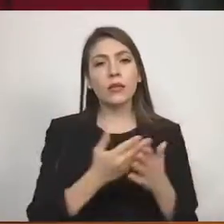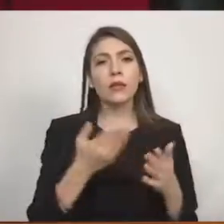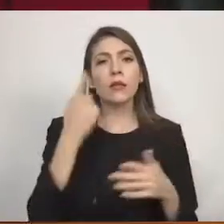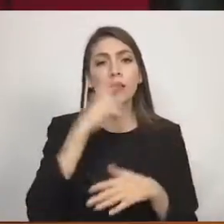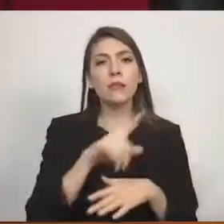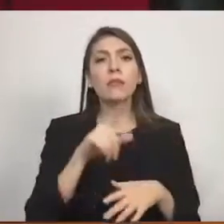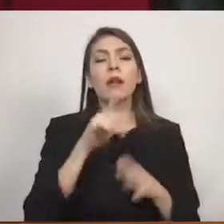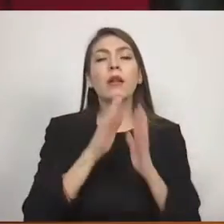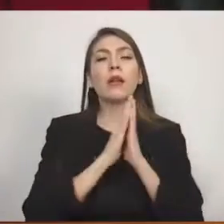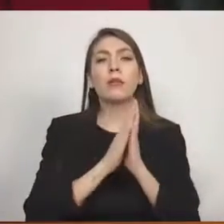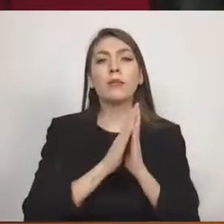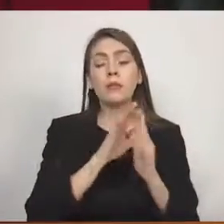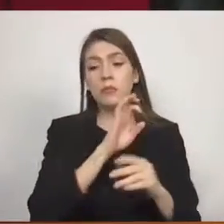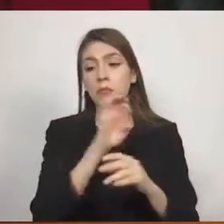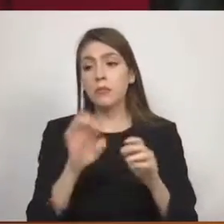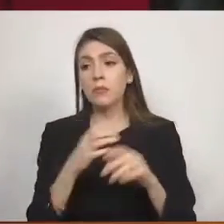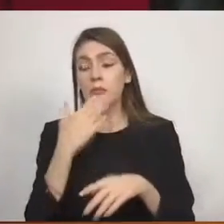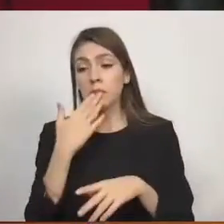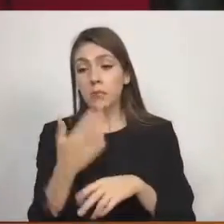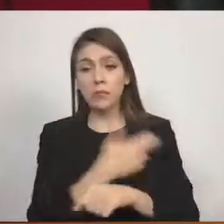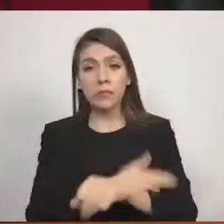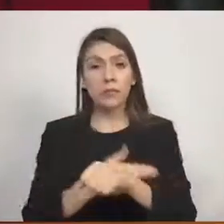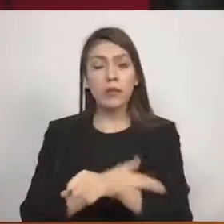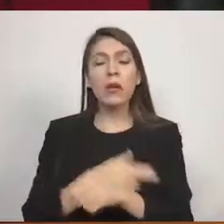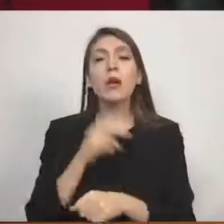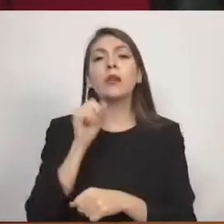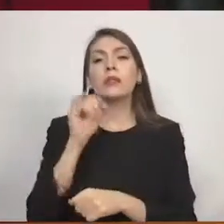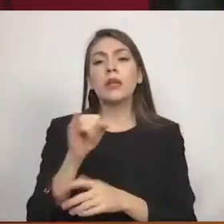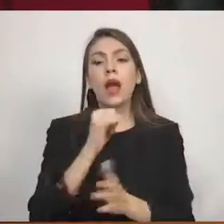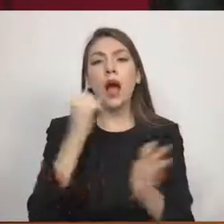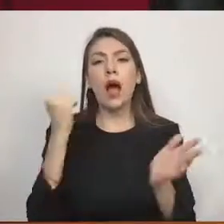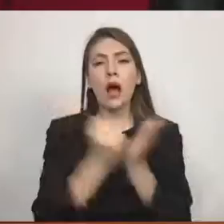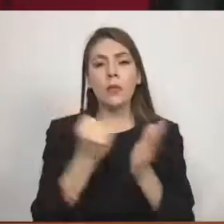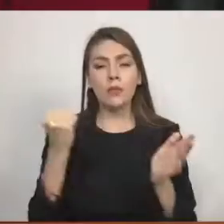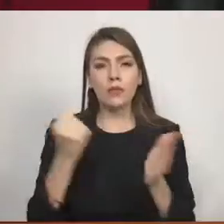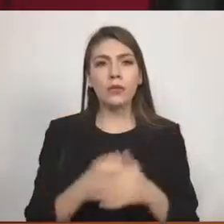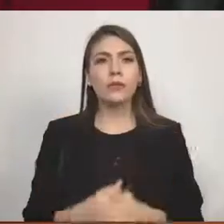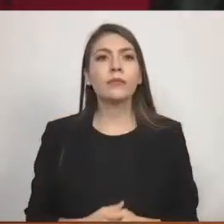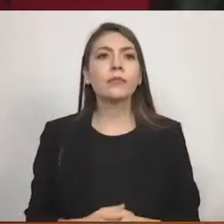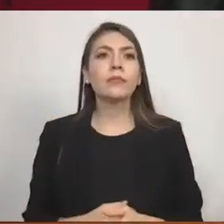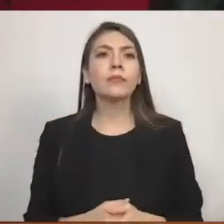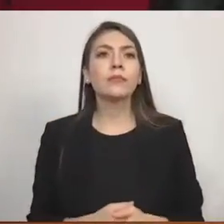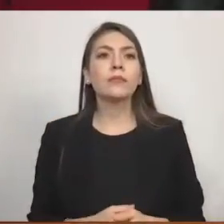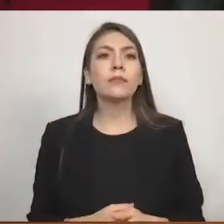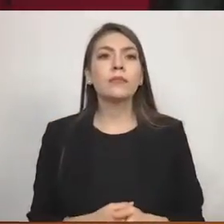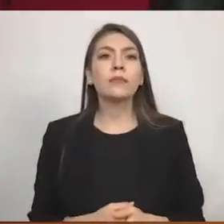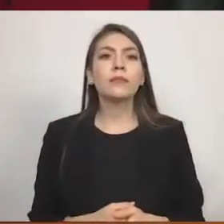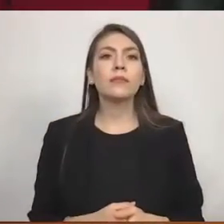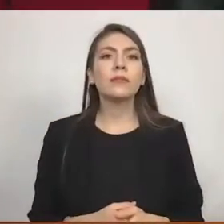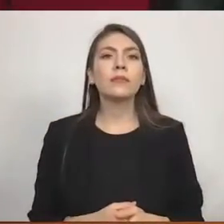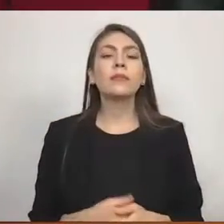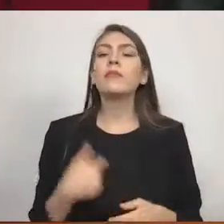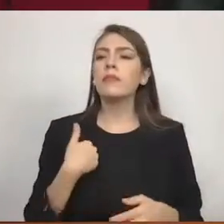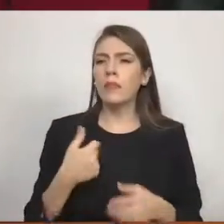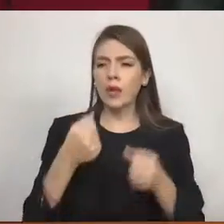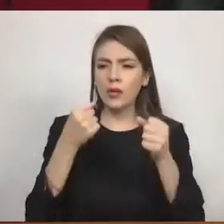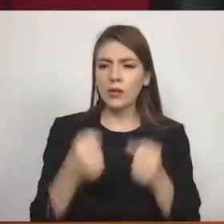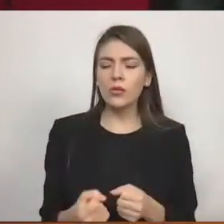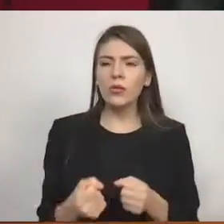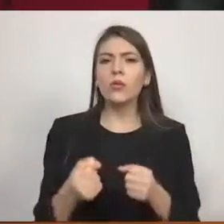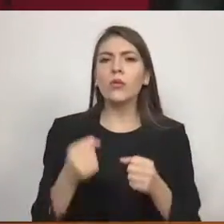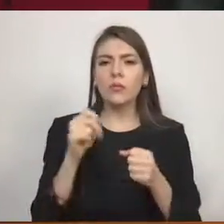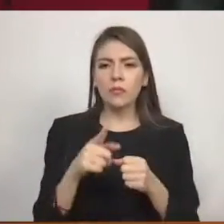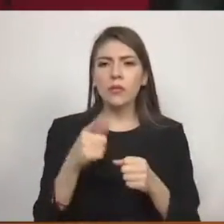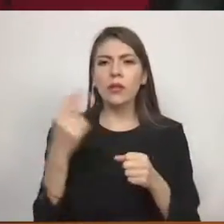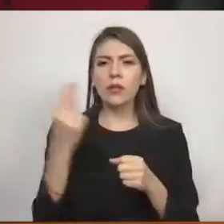pertinente, se apruebe en sus términos. Reitero a usted la seguridad de mi atenta y distinguida consideración, dado en